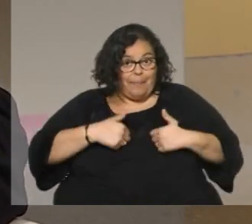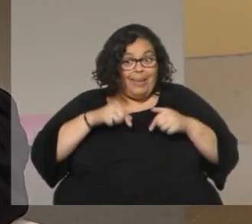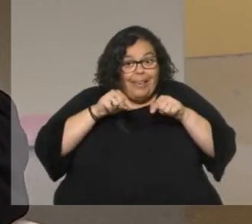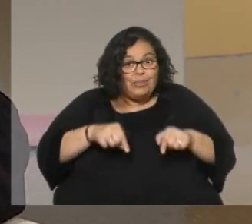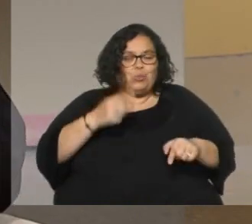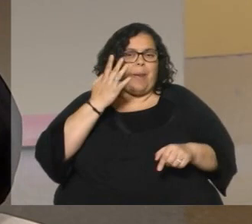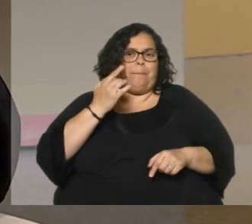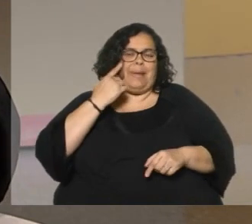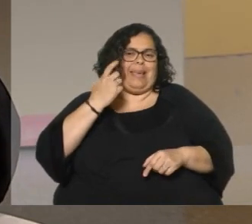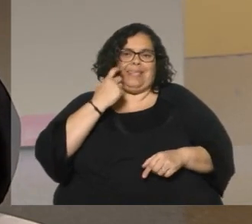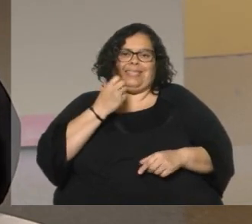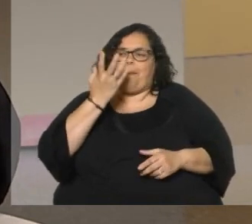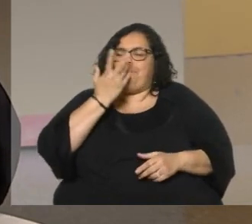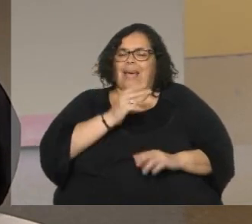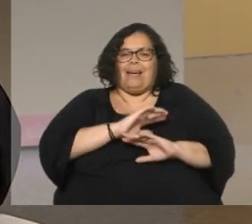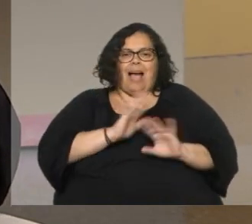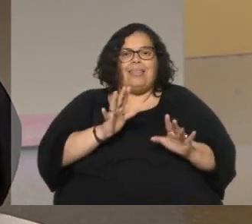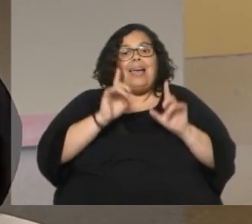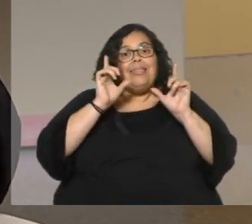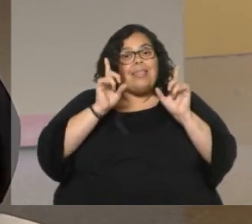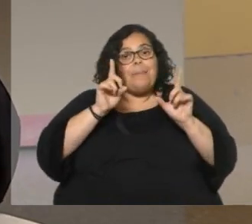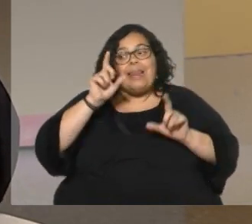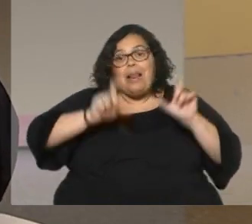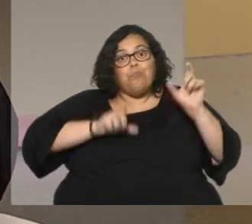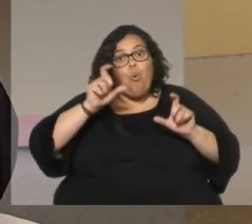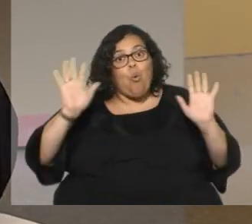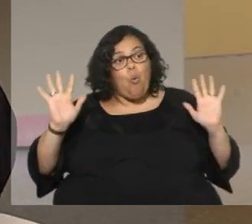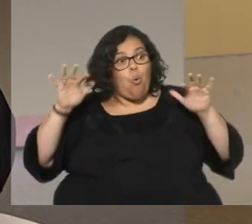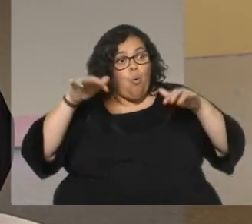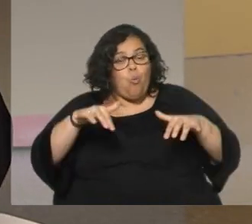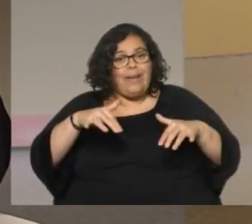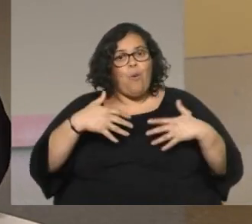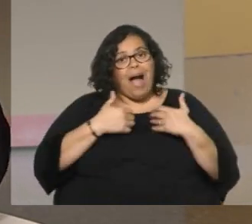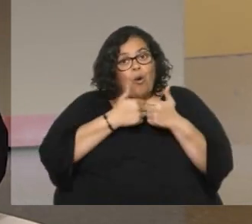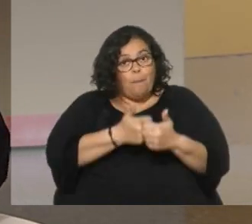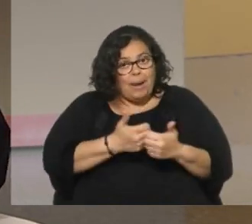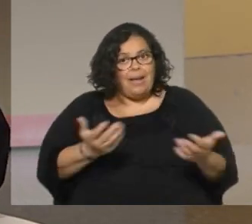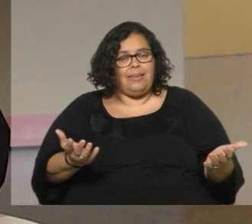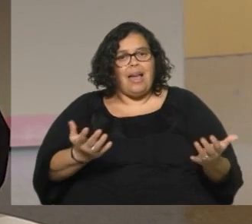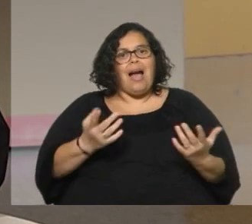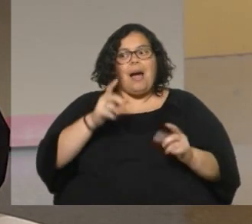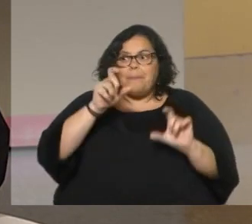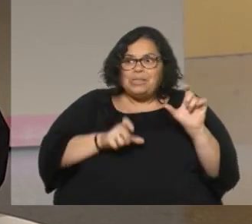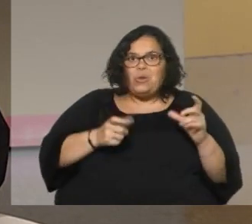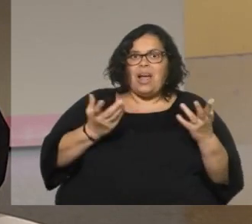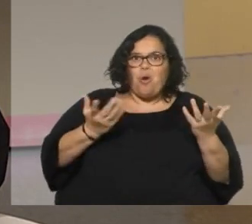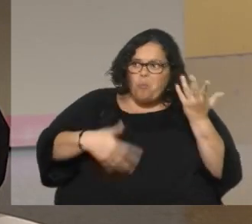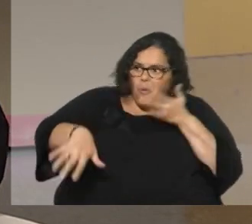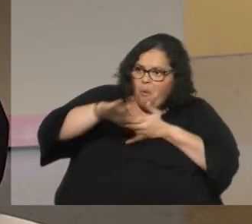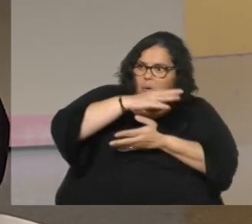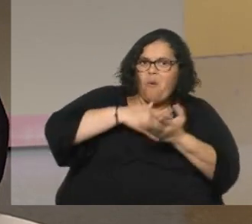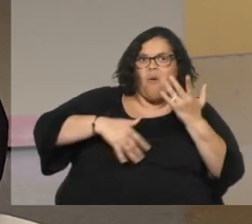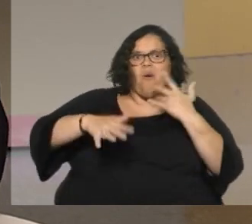fascinante y como el público va acompañando como la gente se va un poco inmiscuyendo en todo ese universo que vos le